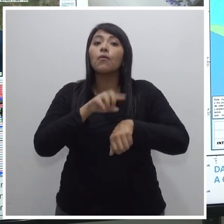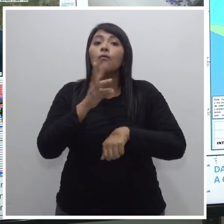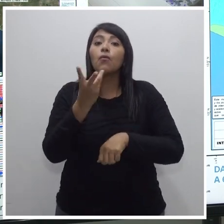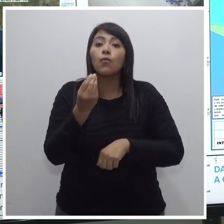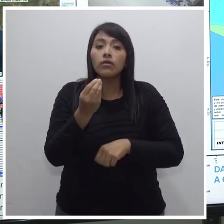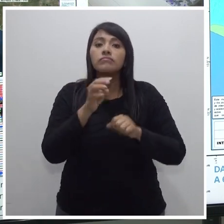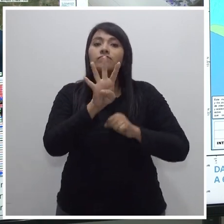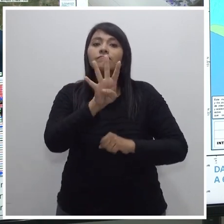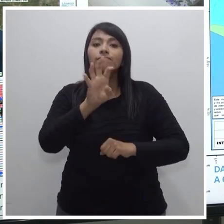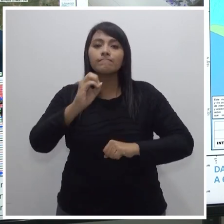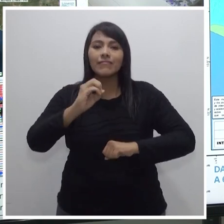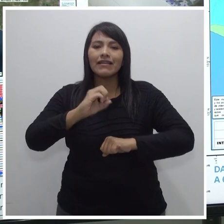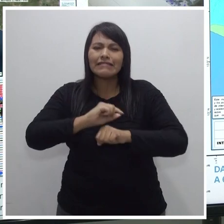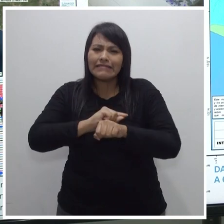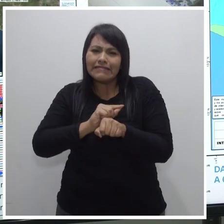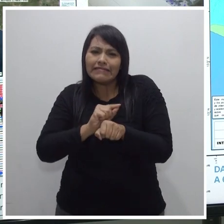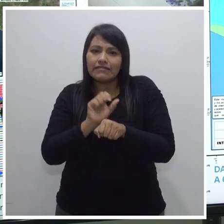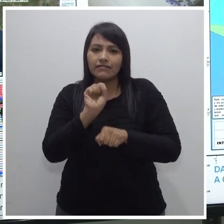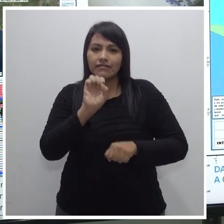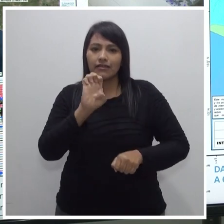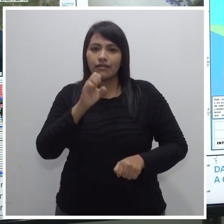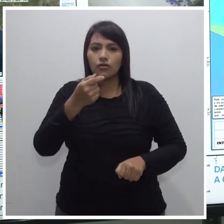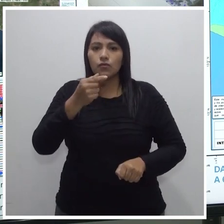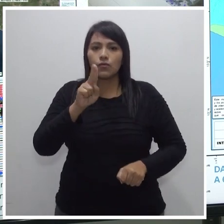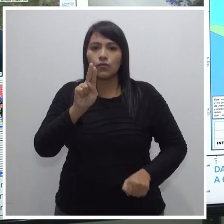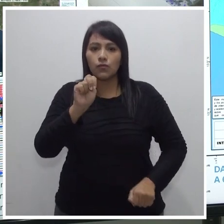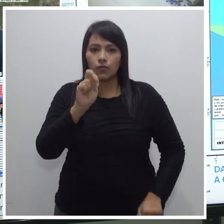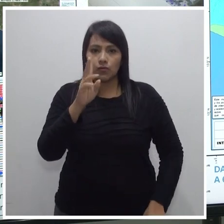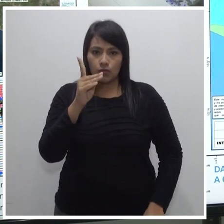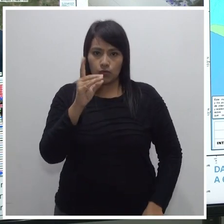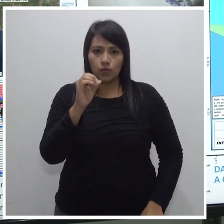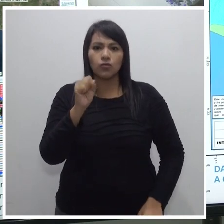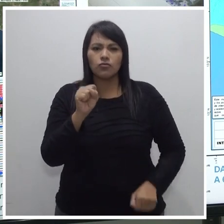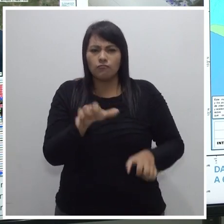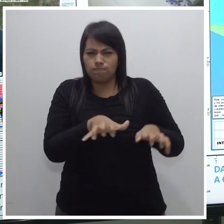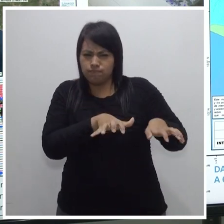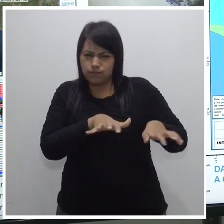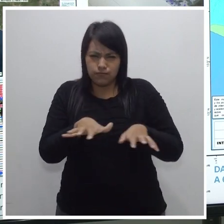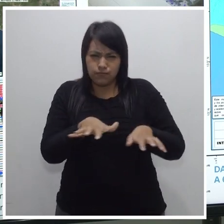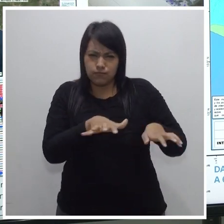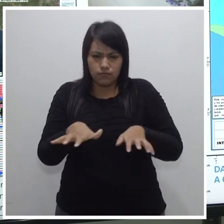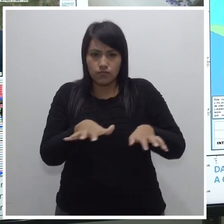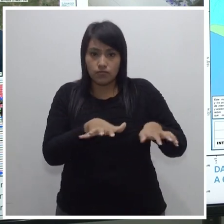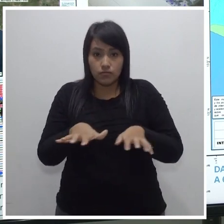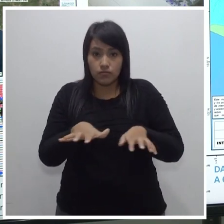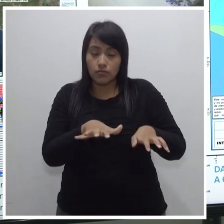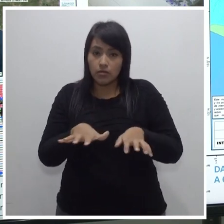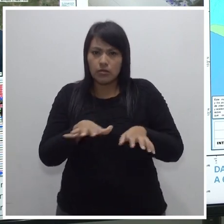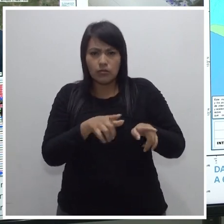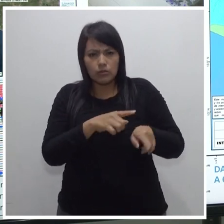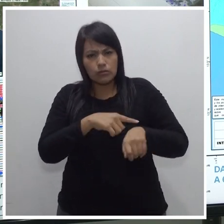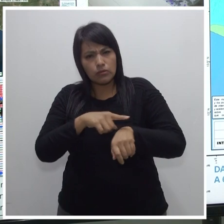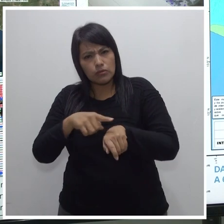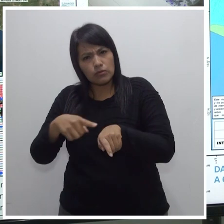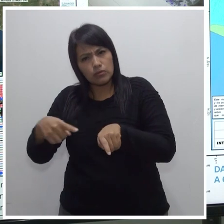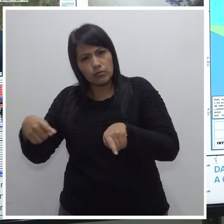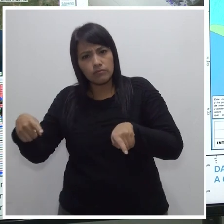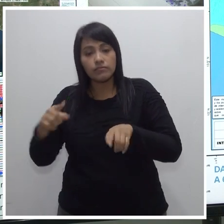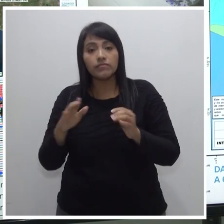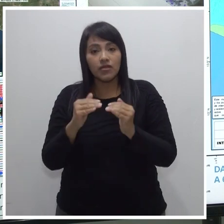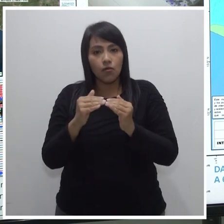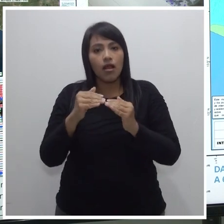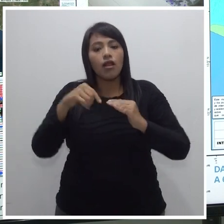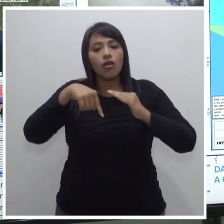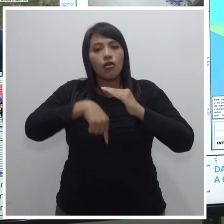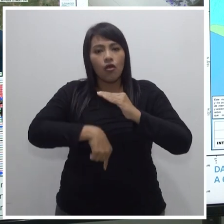segundos duró este sismo en su fase más fuerte y además a la distancia en la que está ubicada.